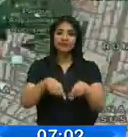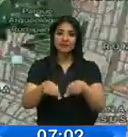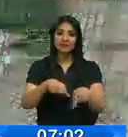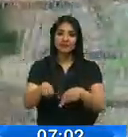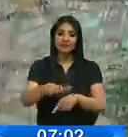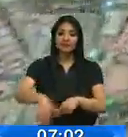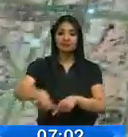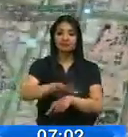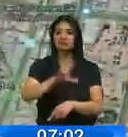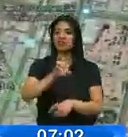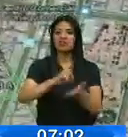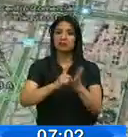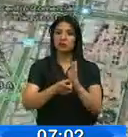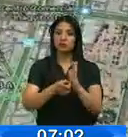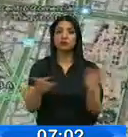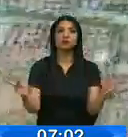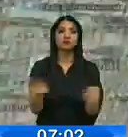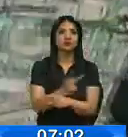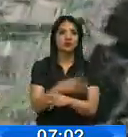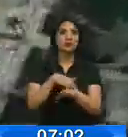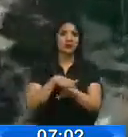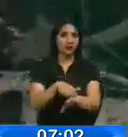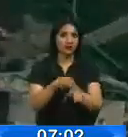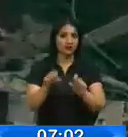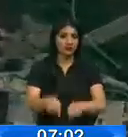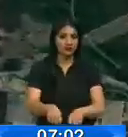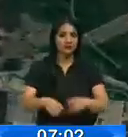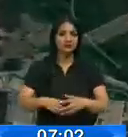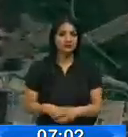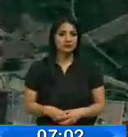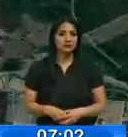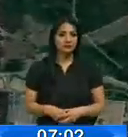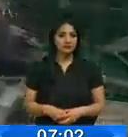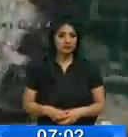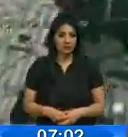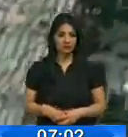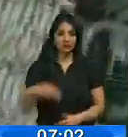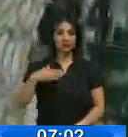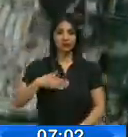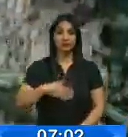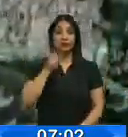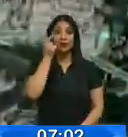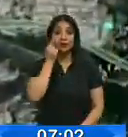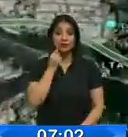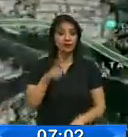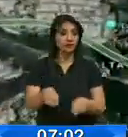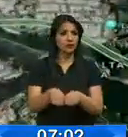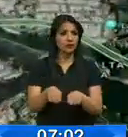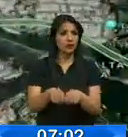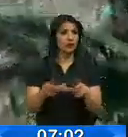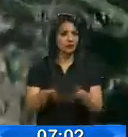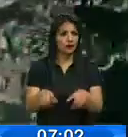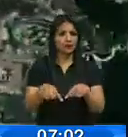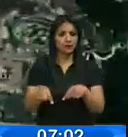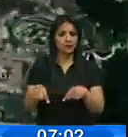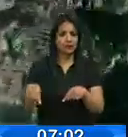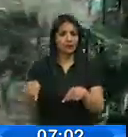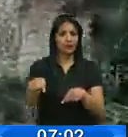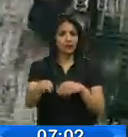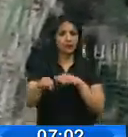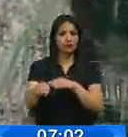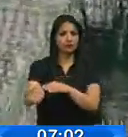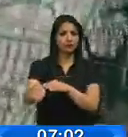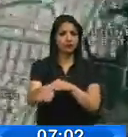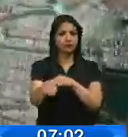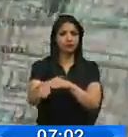en una media hora más se va a poner ligeramente pesada. Esta es la avenida Simón Bolívar, miren ustedes, ya tiene picos también de mucho